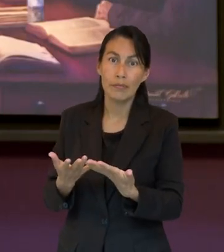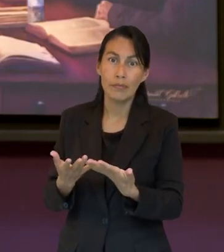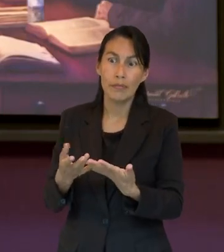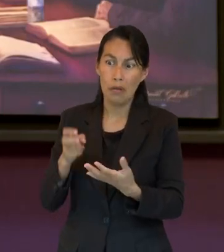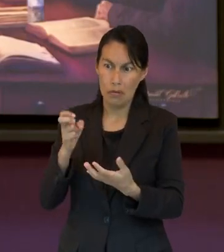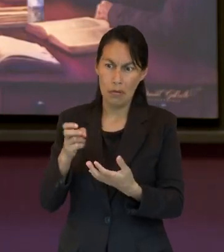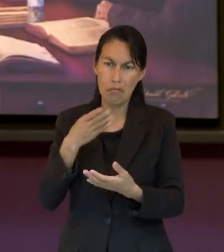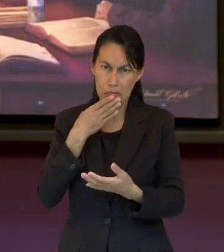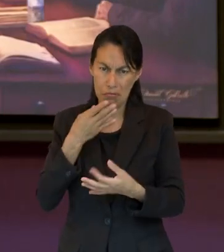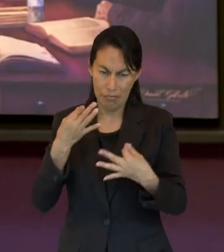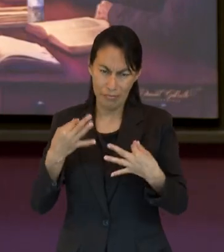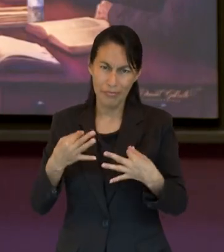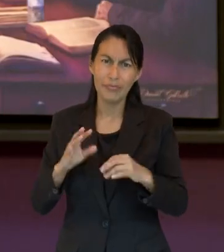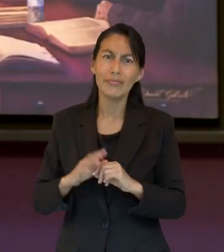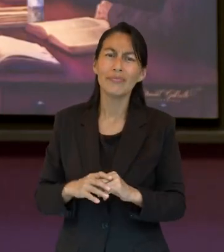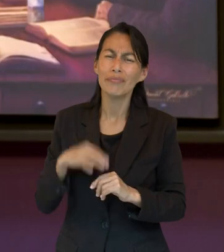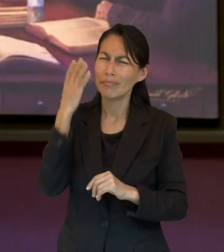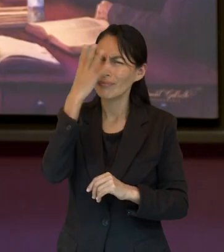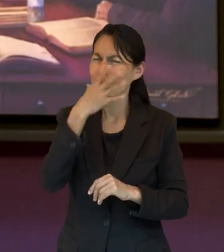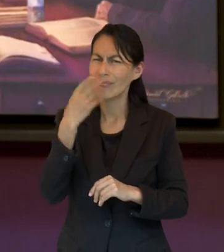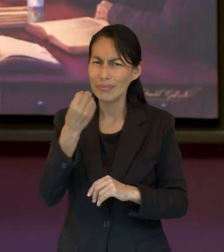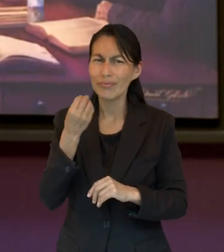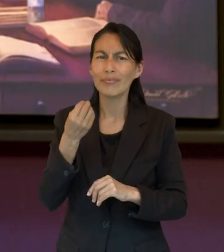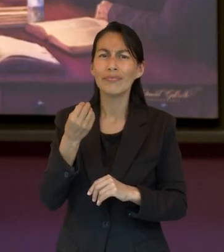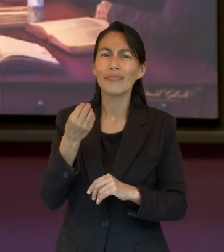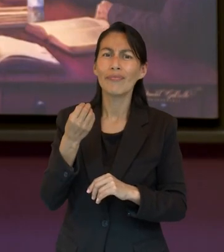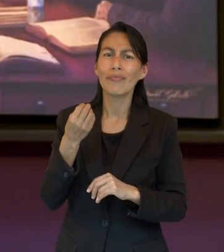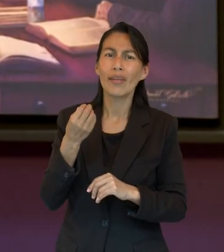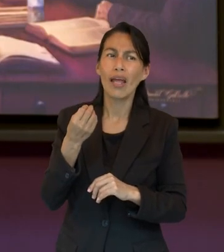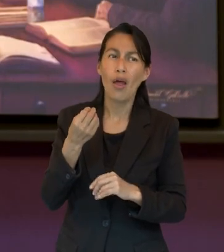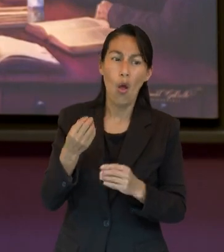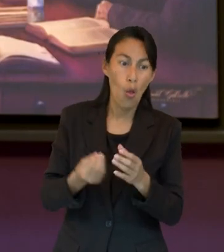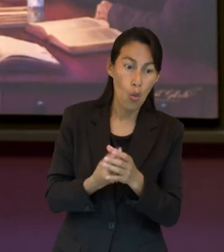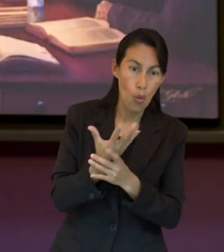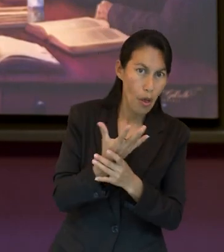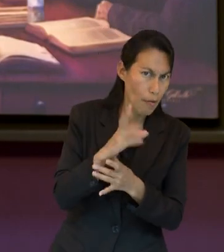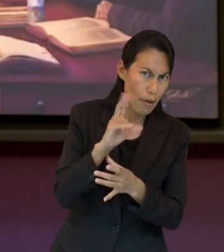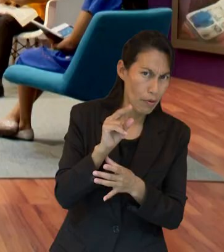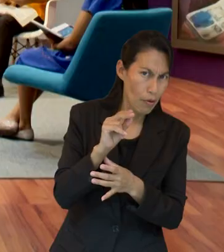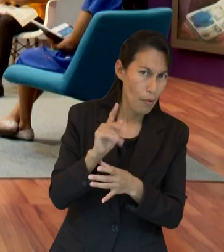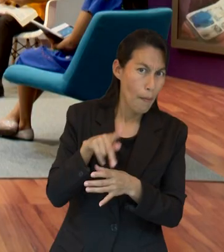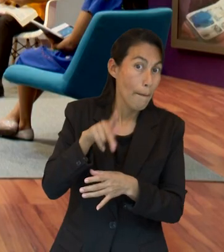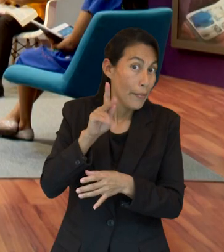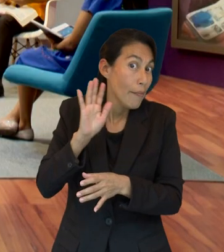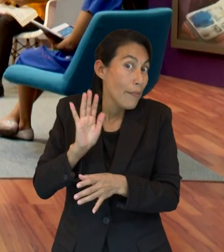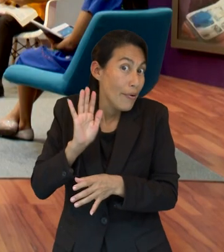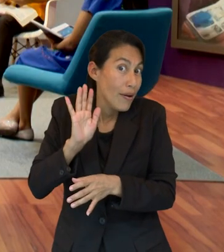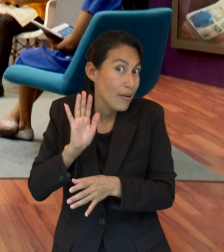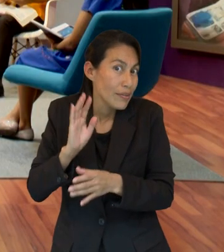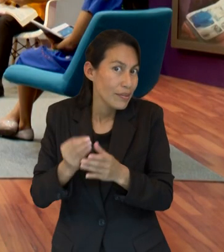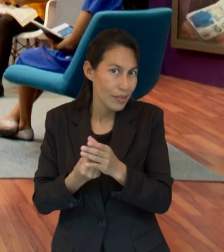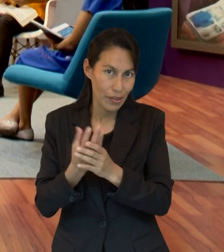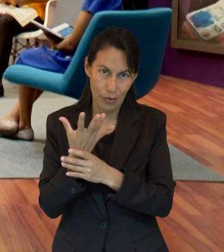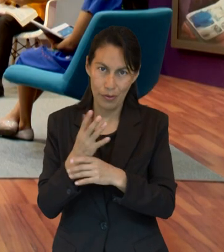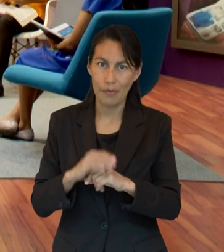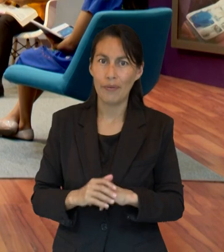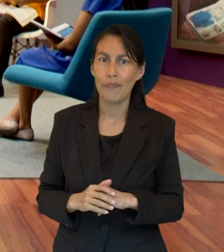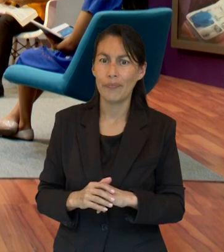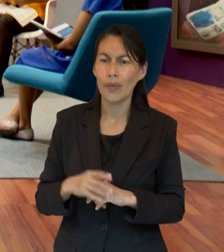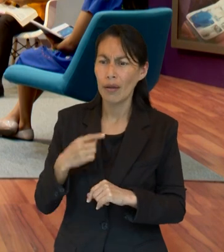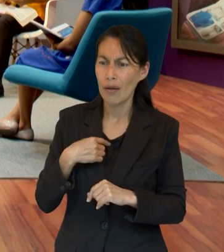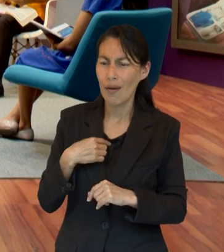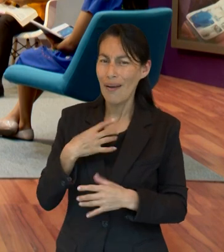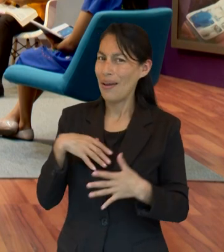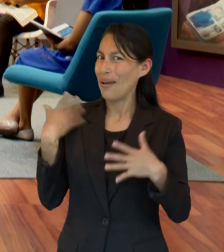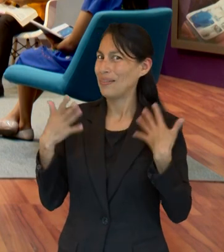y era de cierta marca y muy bonita y aunque no estaba nueva pero parecía nueva así que